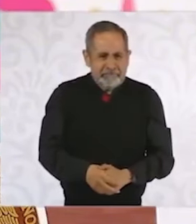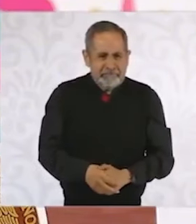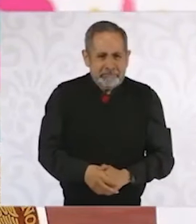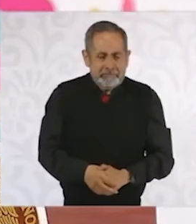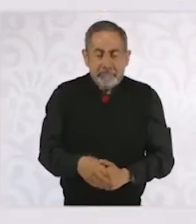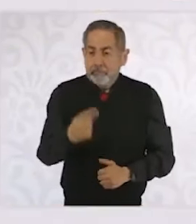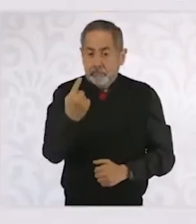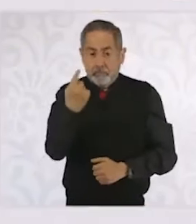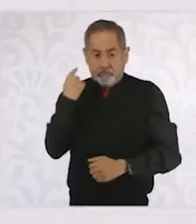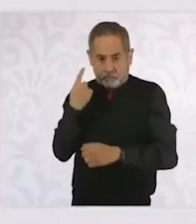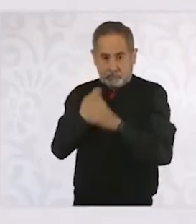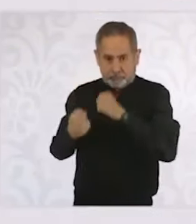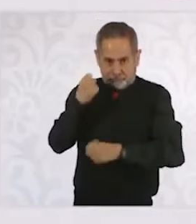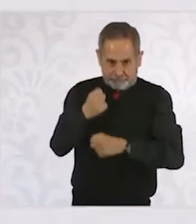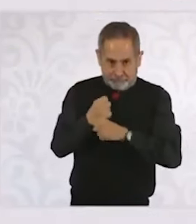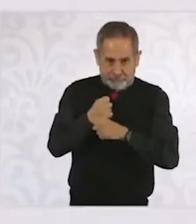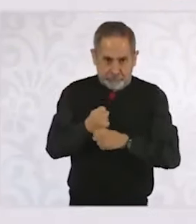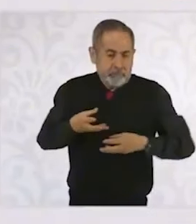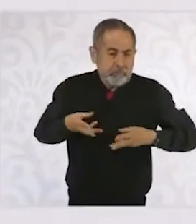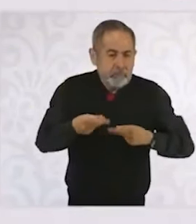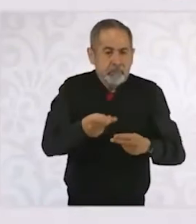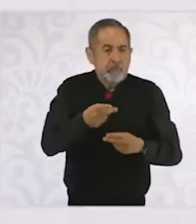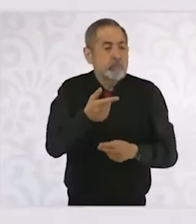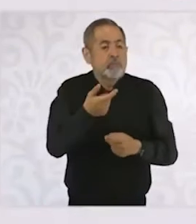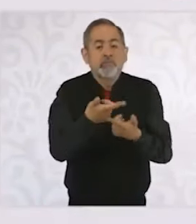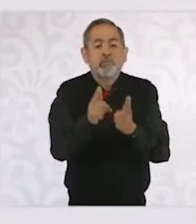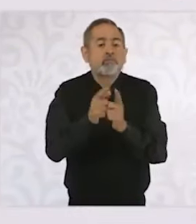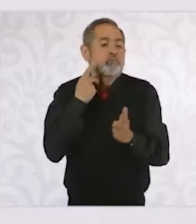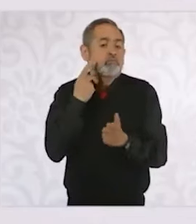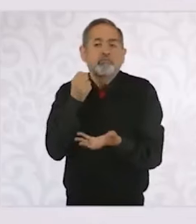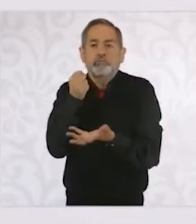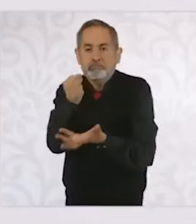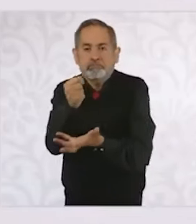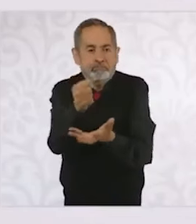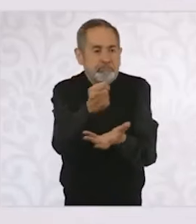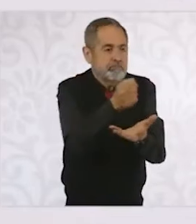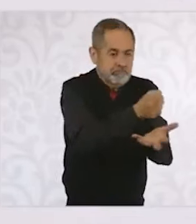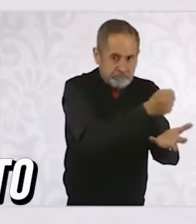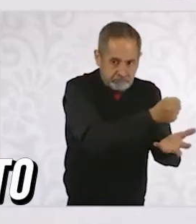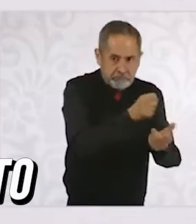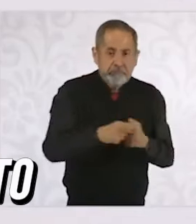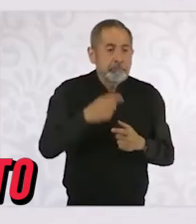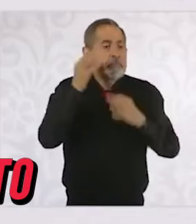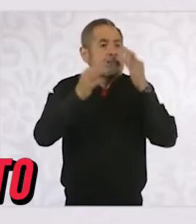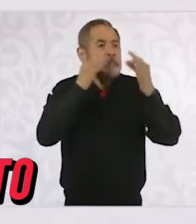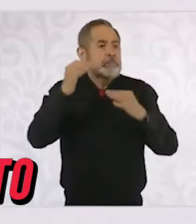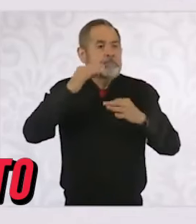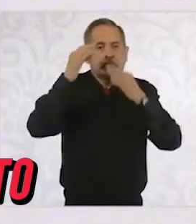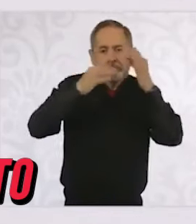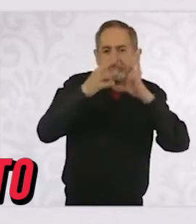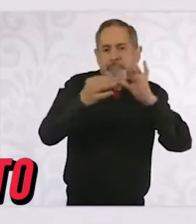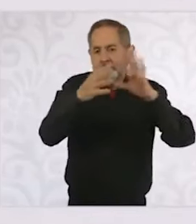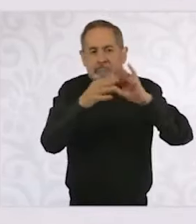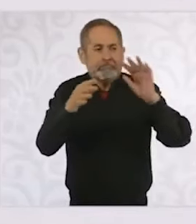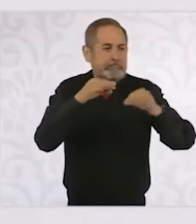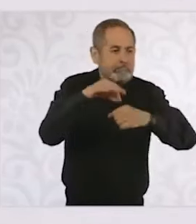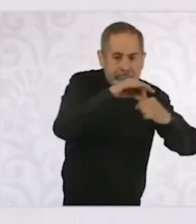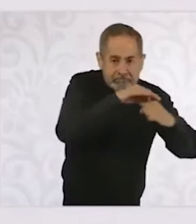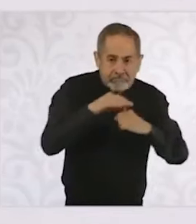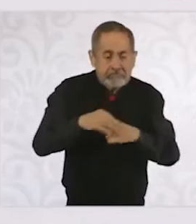El año pasado hubo gasto de partidos políticos, gasto de campañas, todo ese financiamiento.